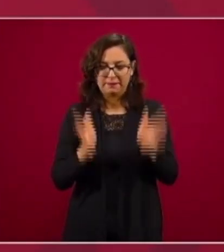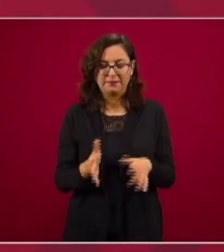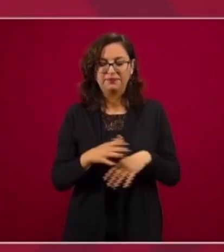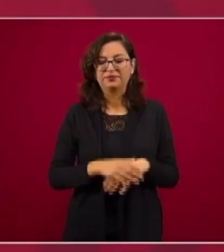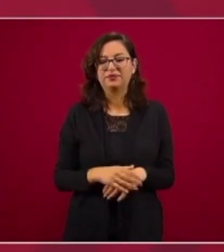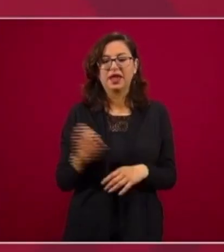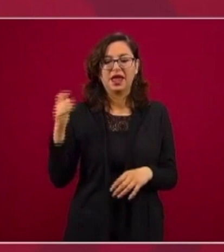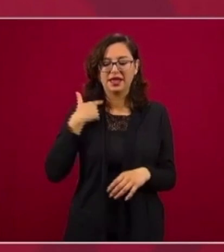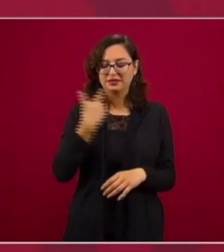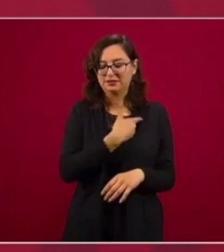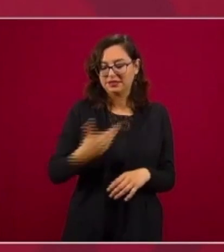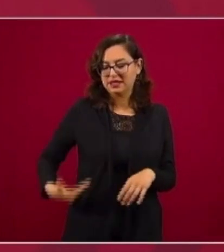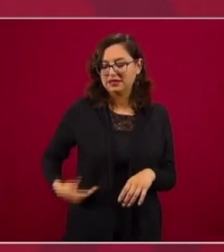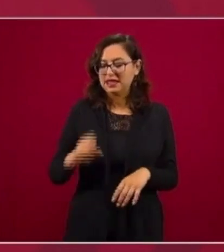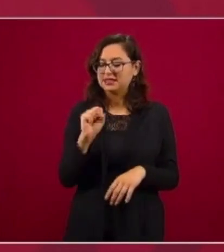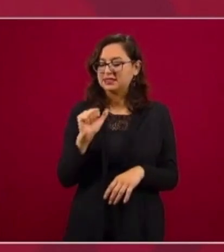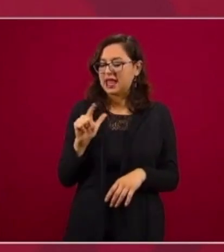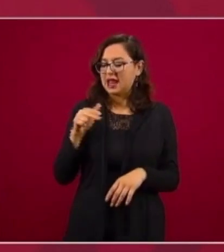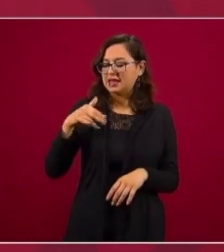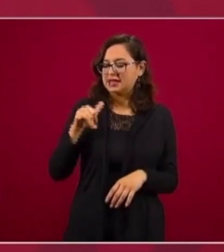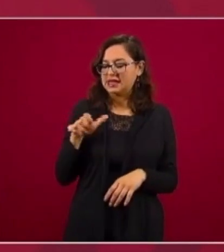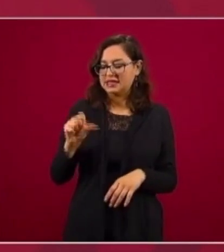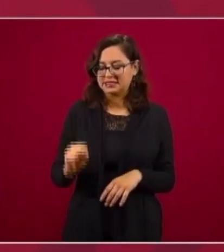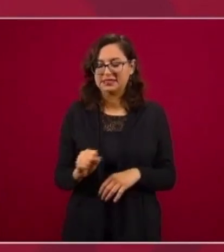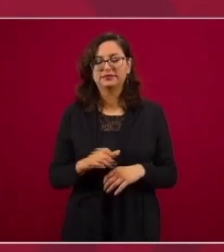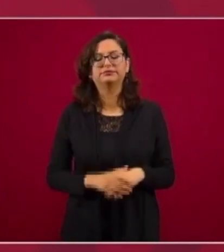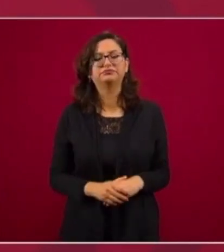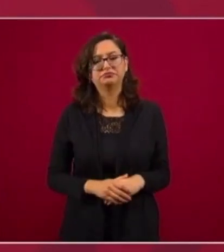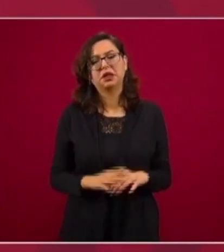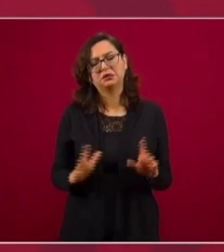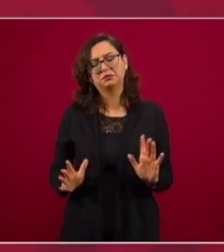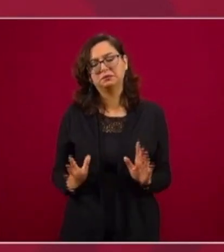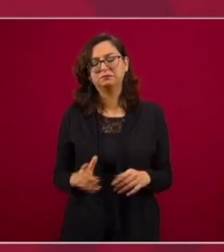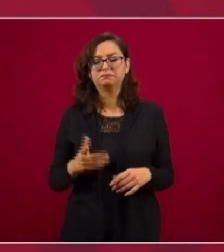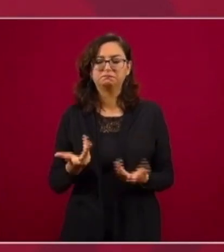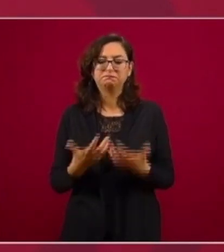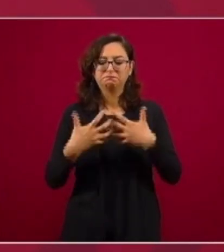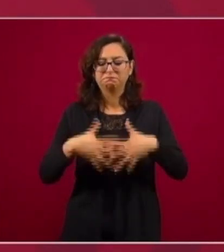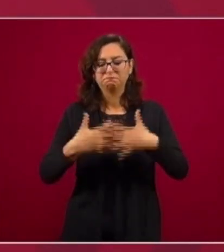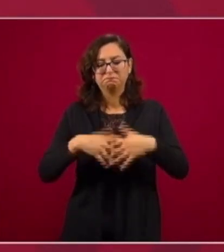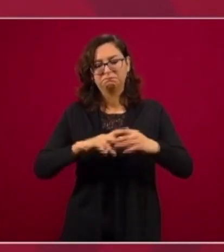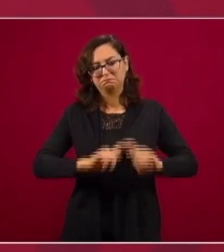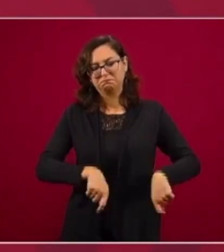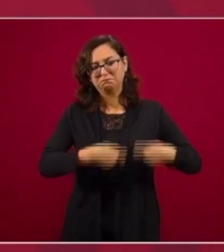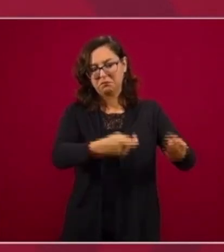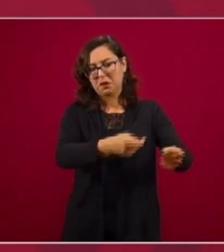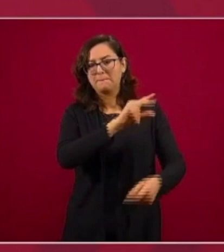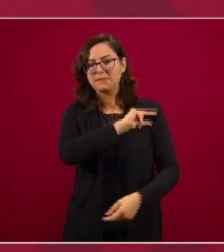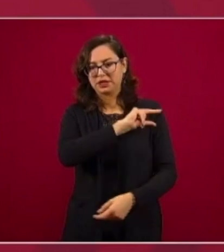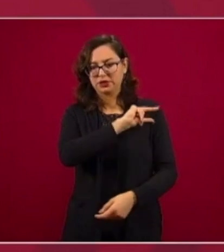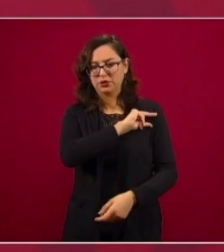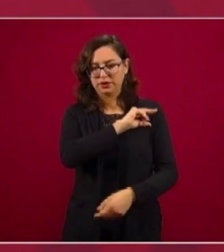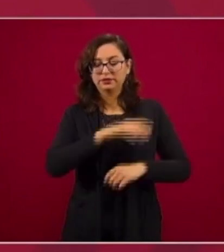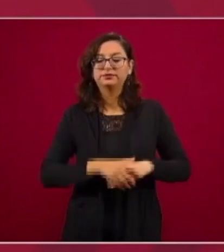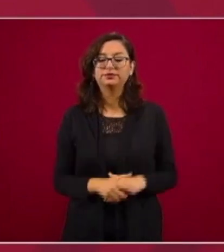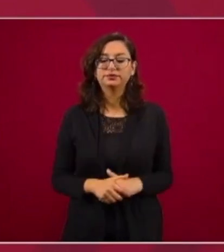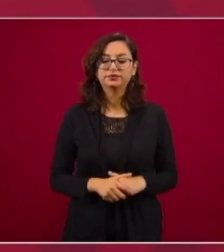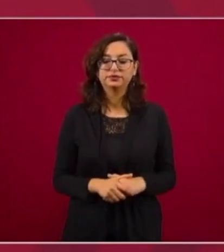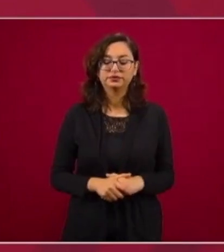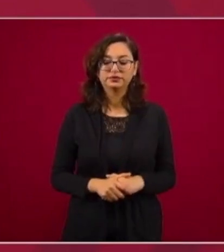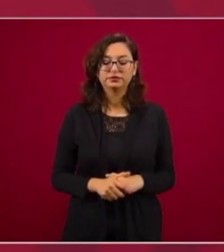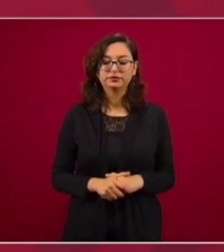eso es lo que decía. Y se privatizó la planta en aquel tiempo y le